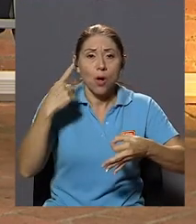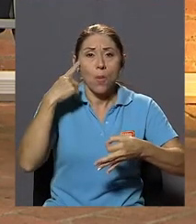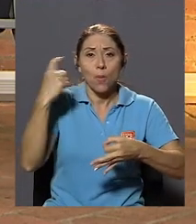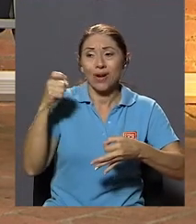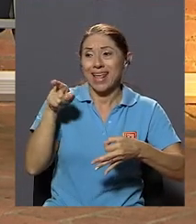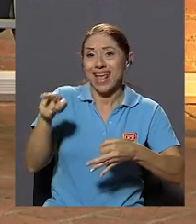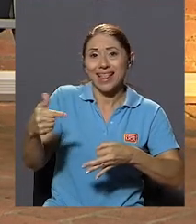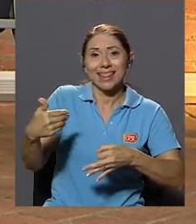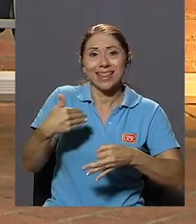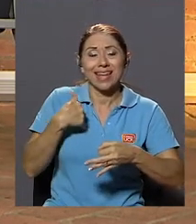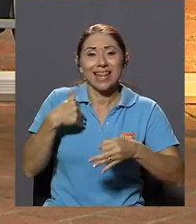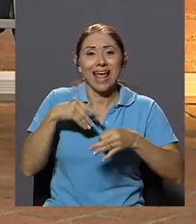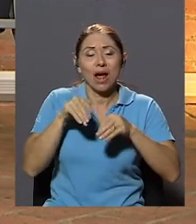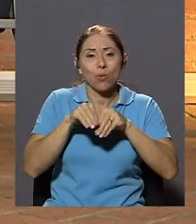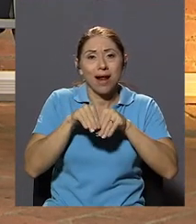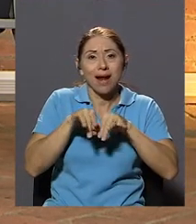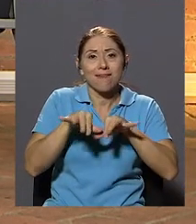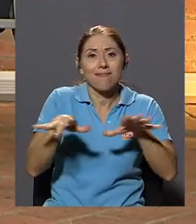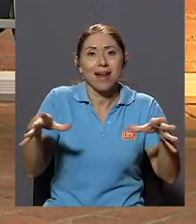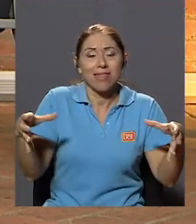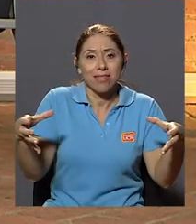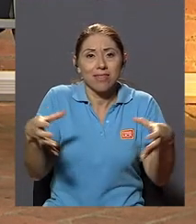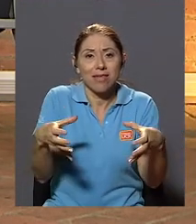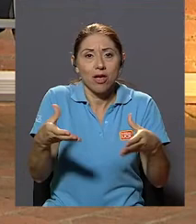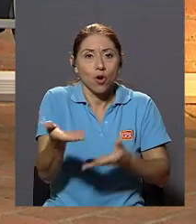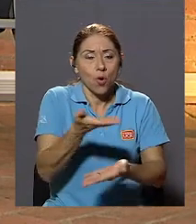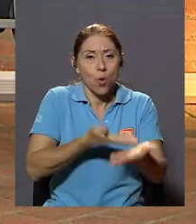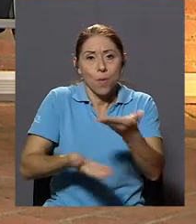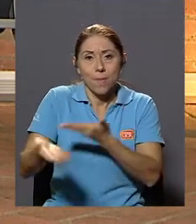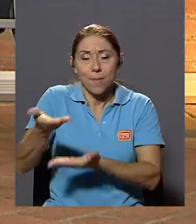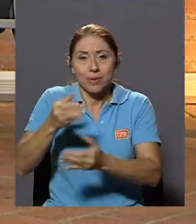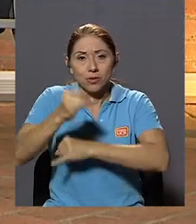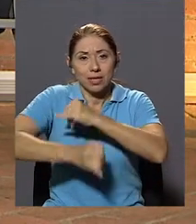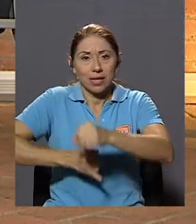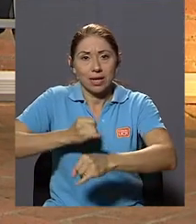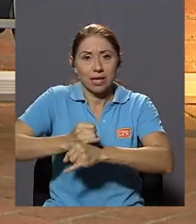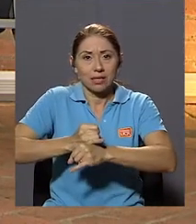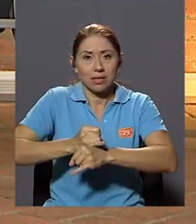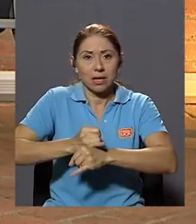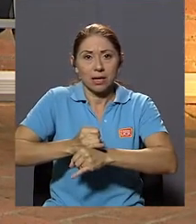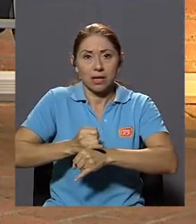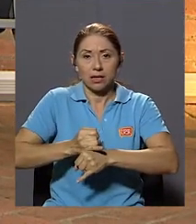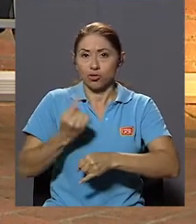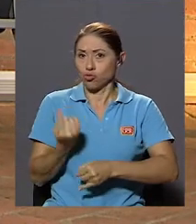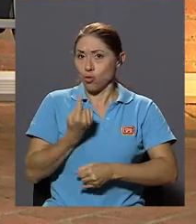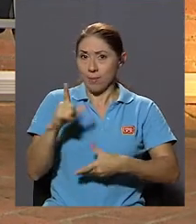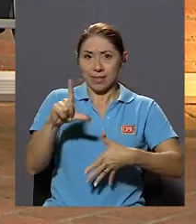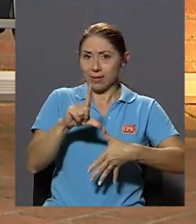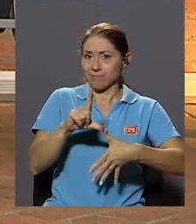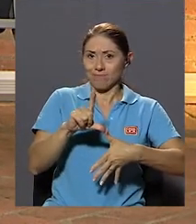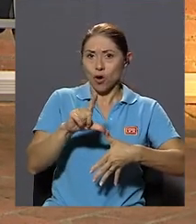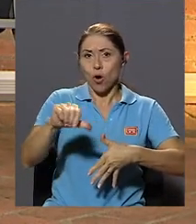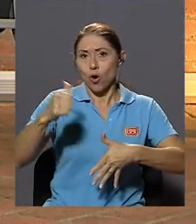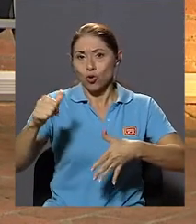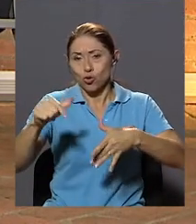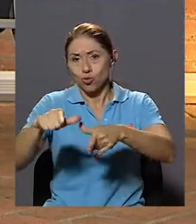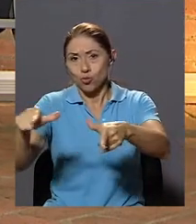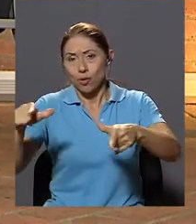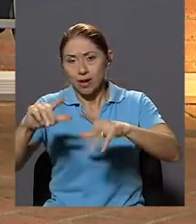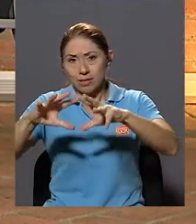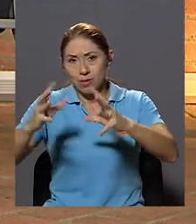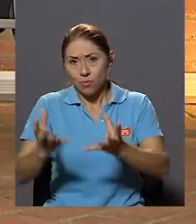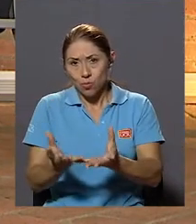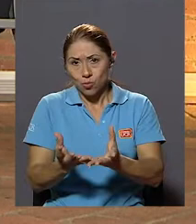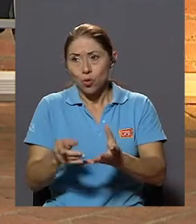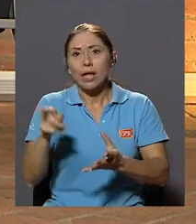De cooperación Internacional No solo En América Latina Sino en otros lugares Del mundo Que le permitían A él Hacer